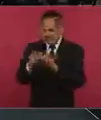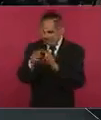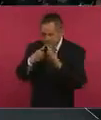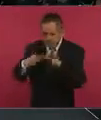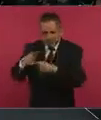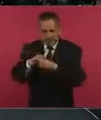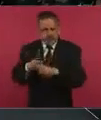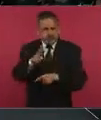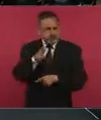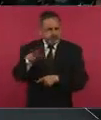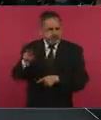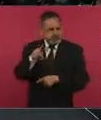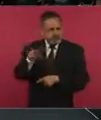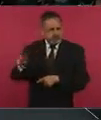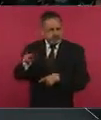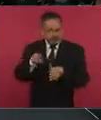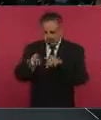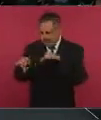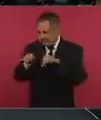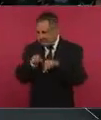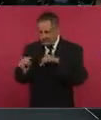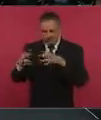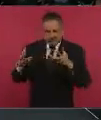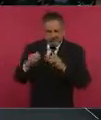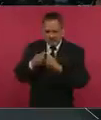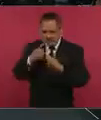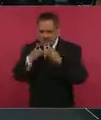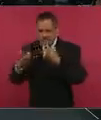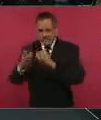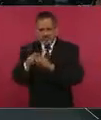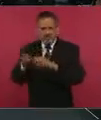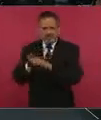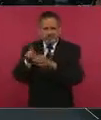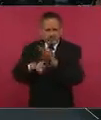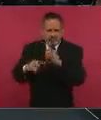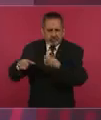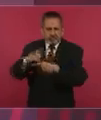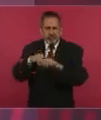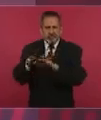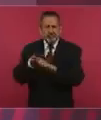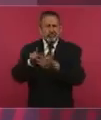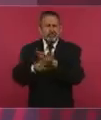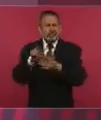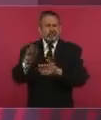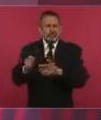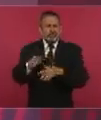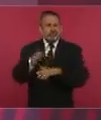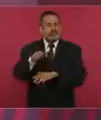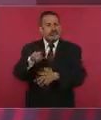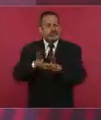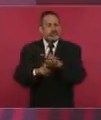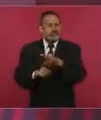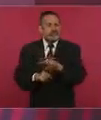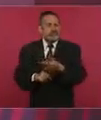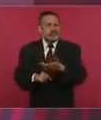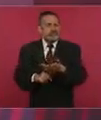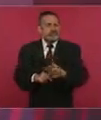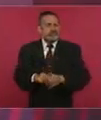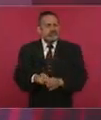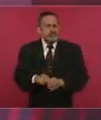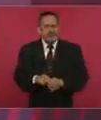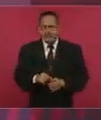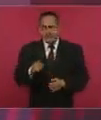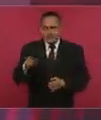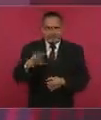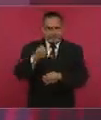de lunes a viernes para atender el problema de